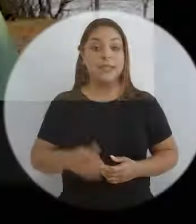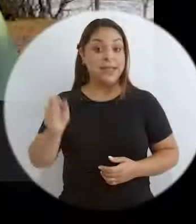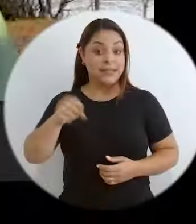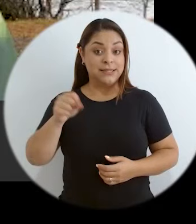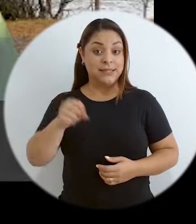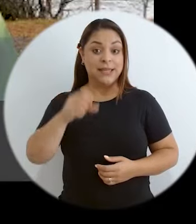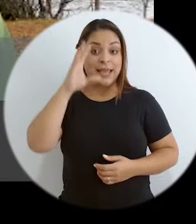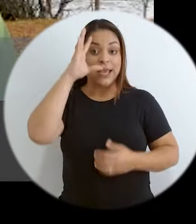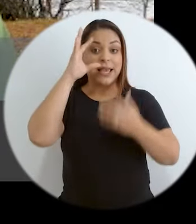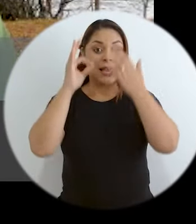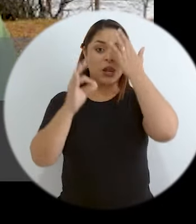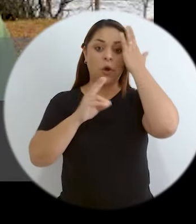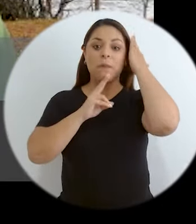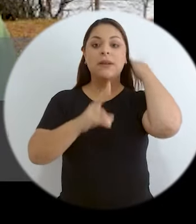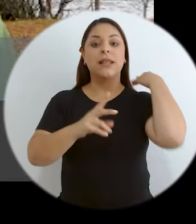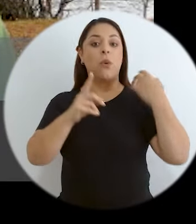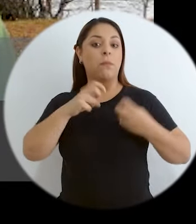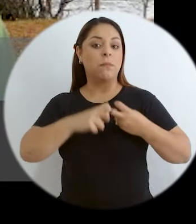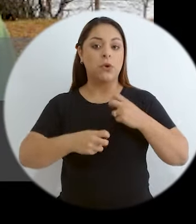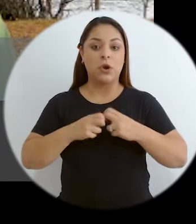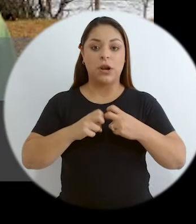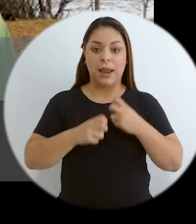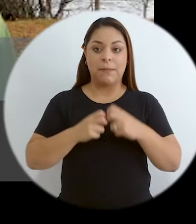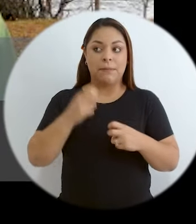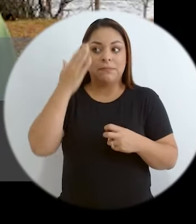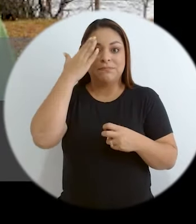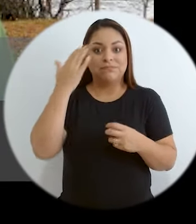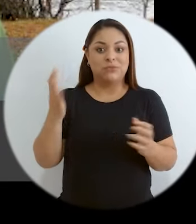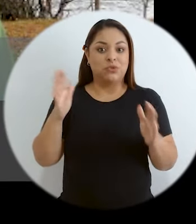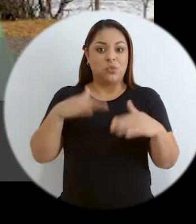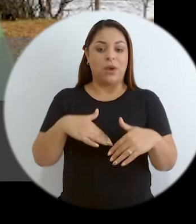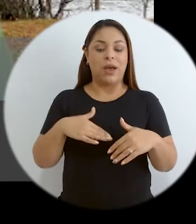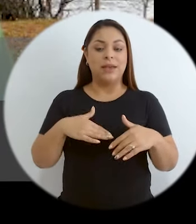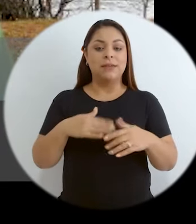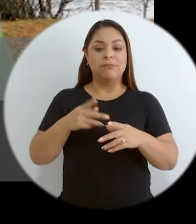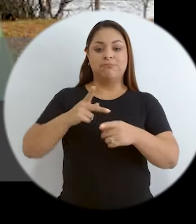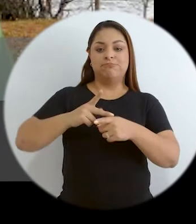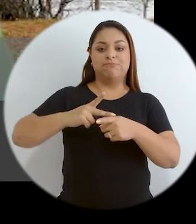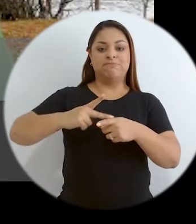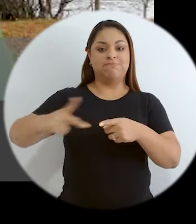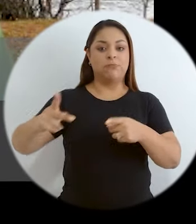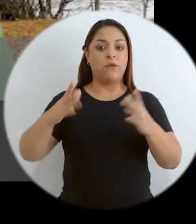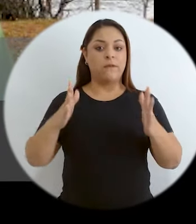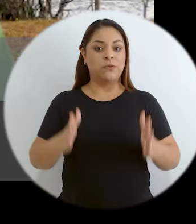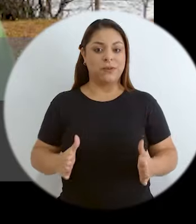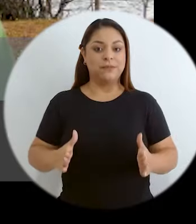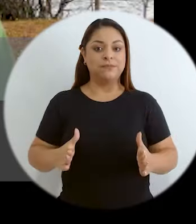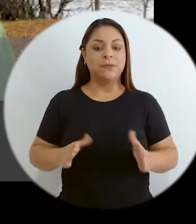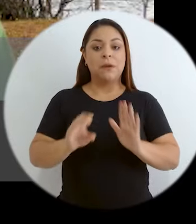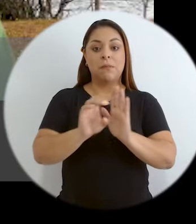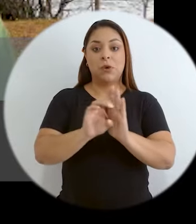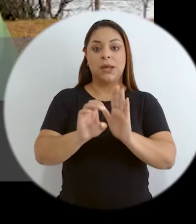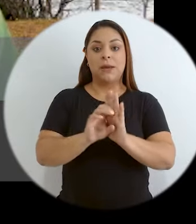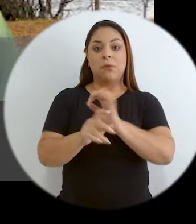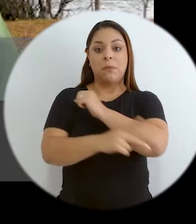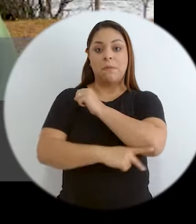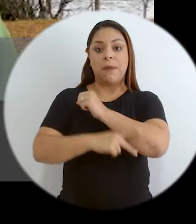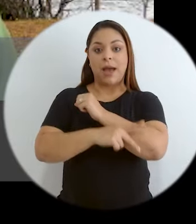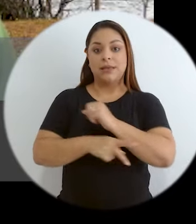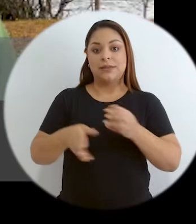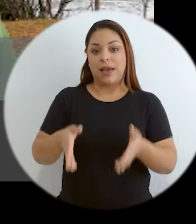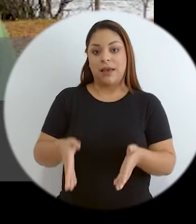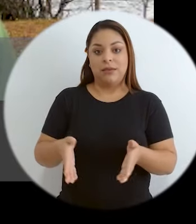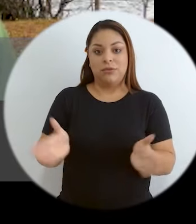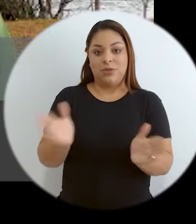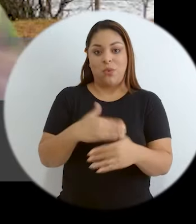Sí, yo creo que es un problema de formación, de educación. Como dije, por ejemplo, en el país no